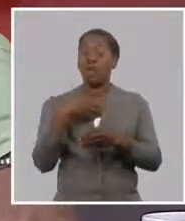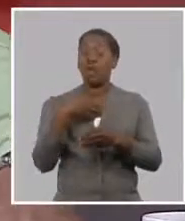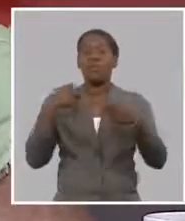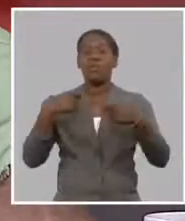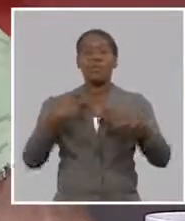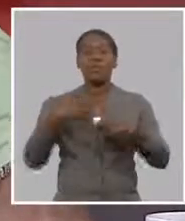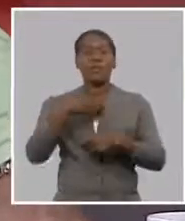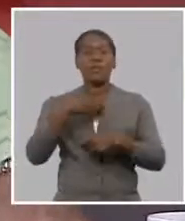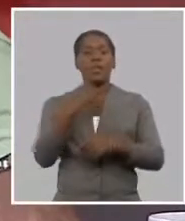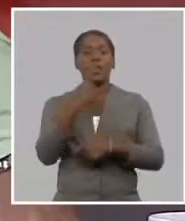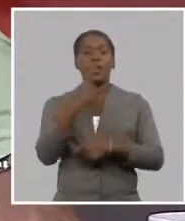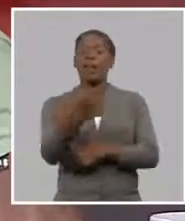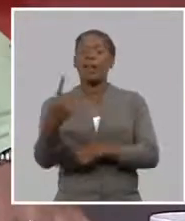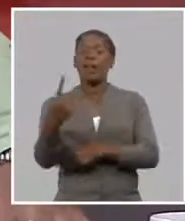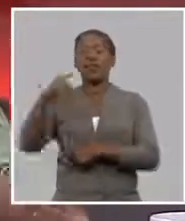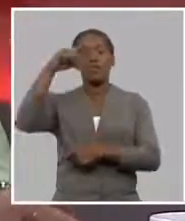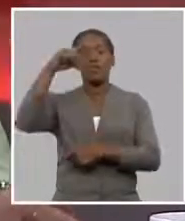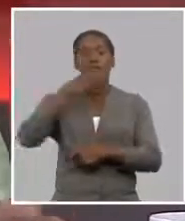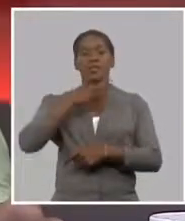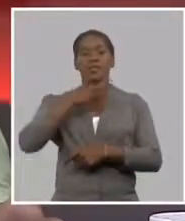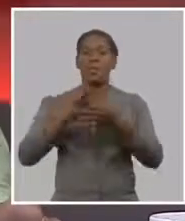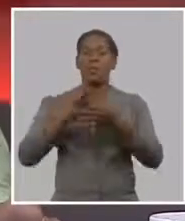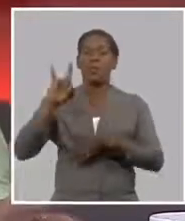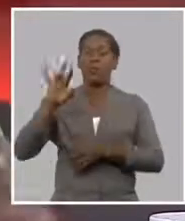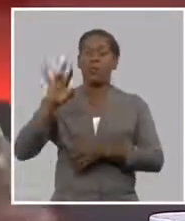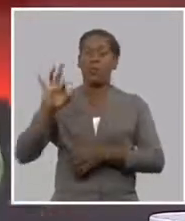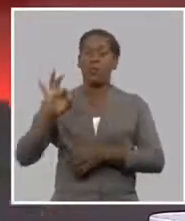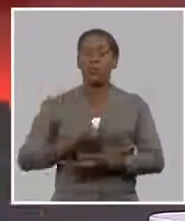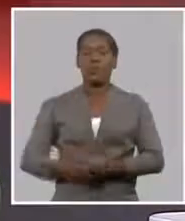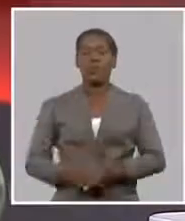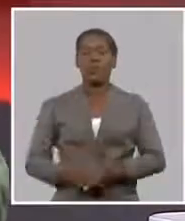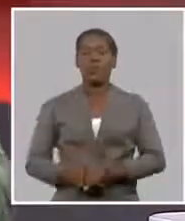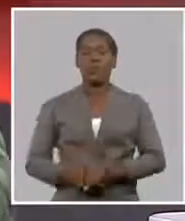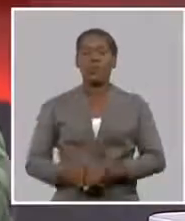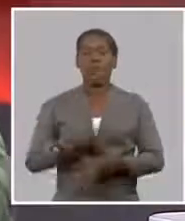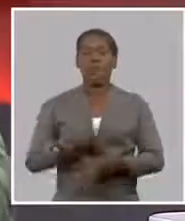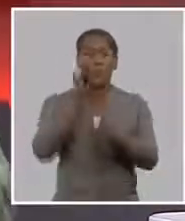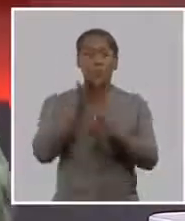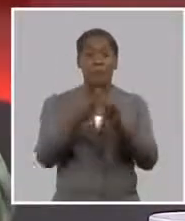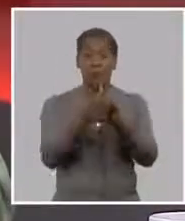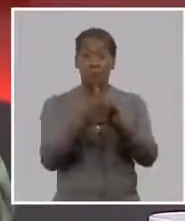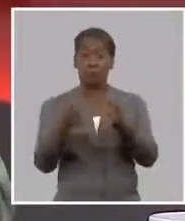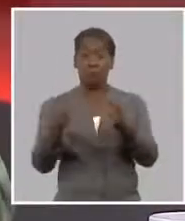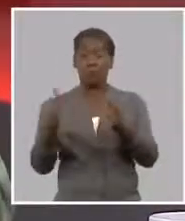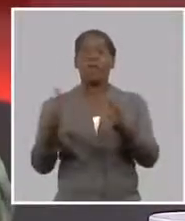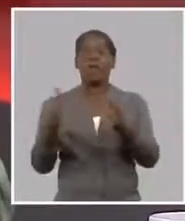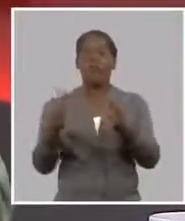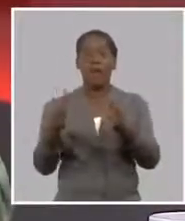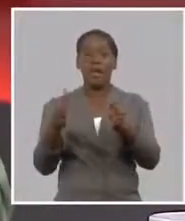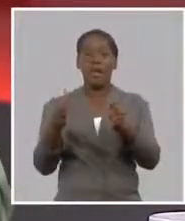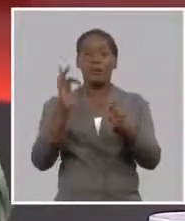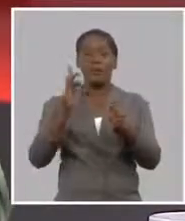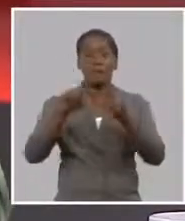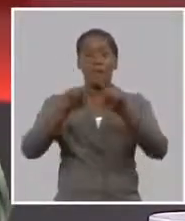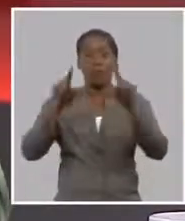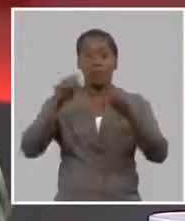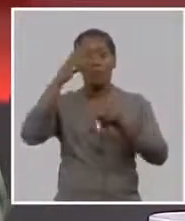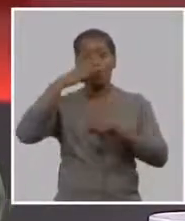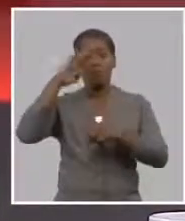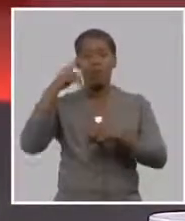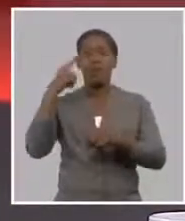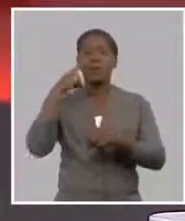11 medidas y esas medidas no quiere decir que sean solamente 11 medidas sino que de ellas se desprenden un conjunto de medidas